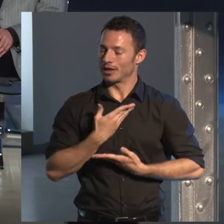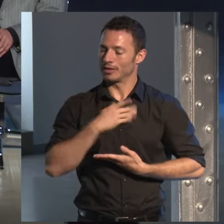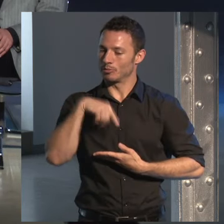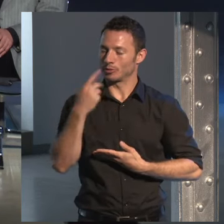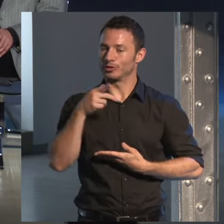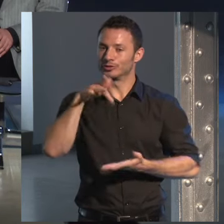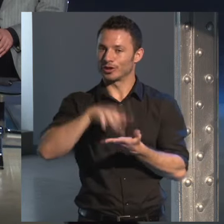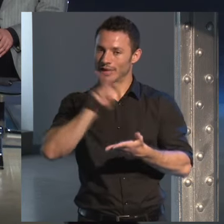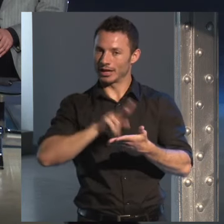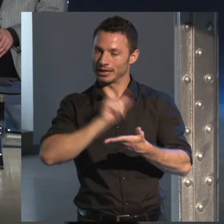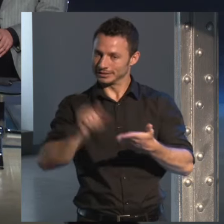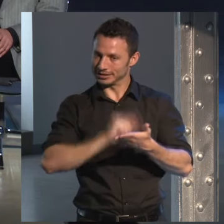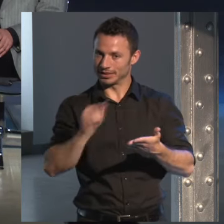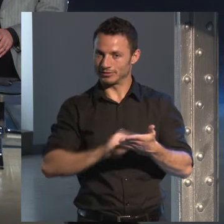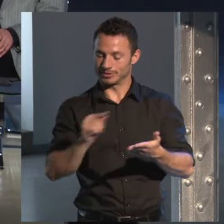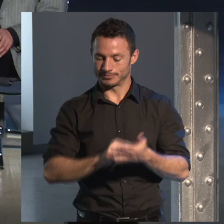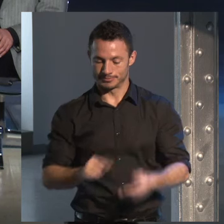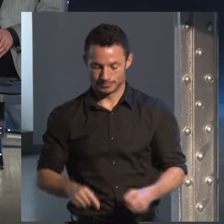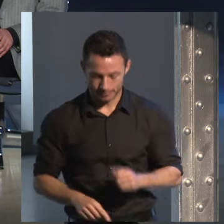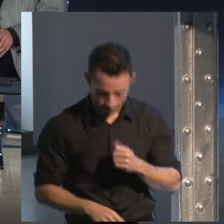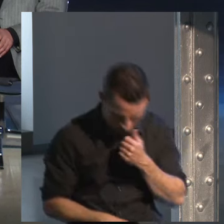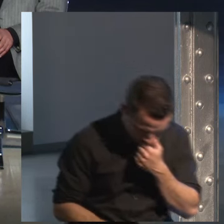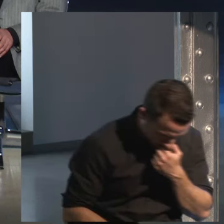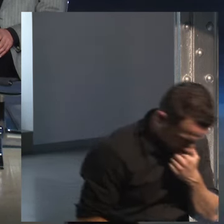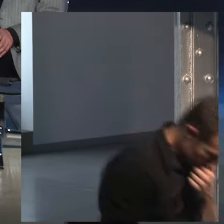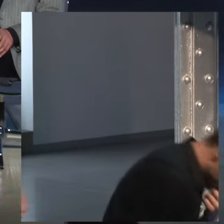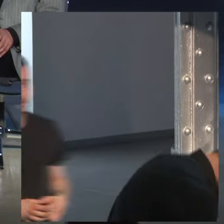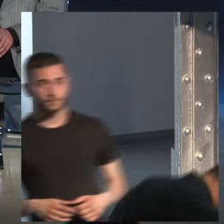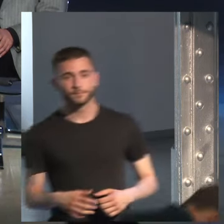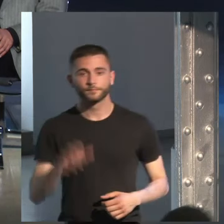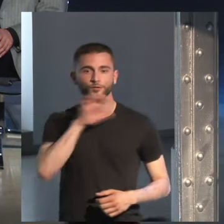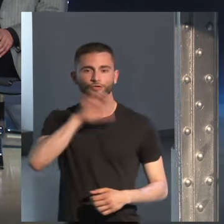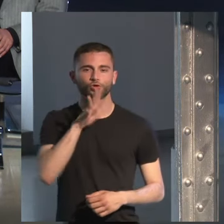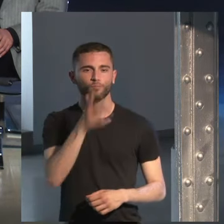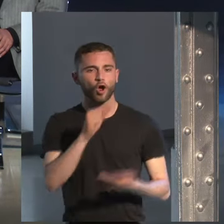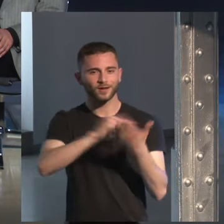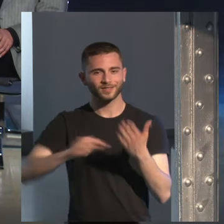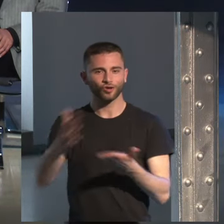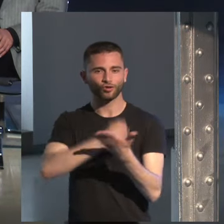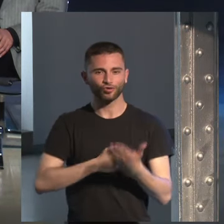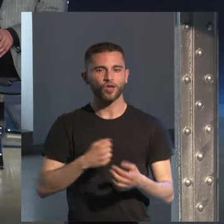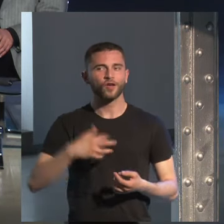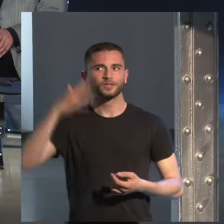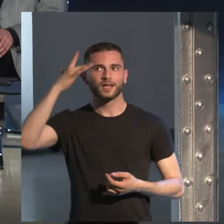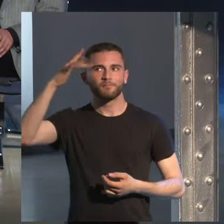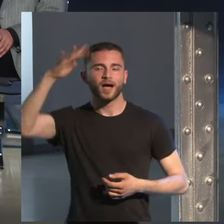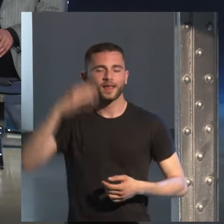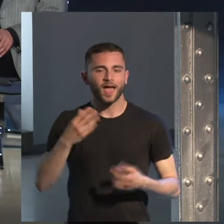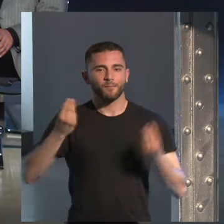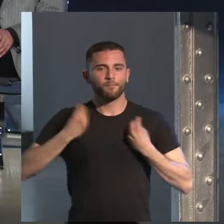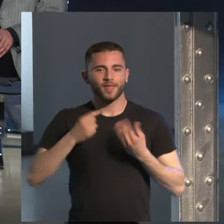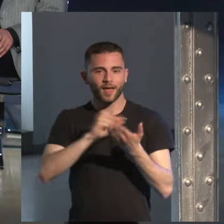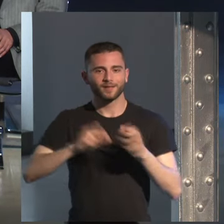es curioso porque casi todos los escritores soléis comentar que os imagináis la vida sin escribir pero no sin leer